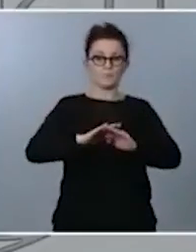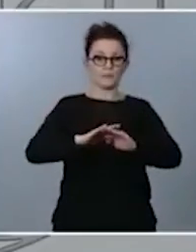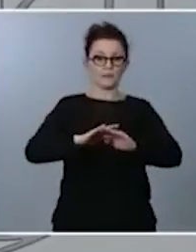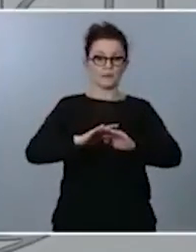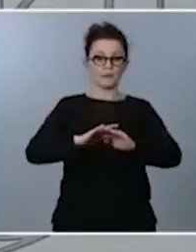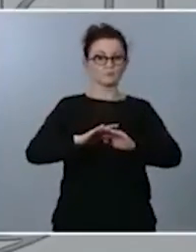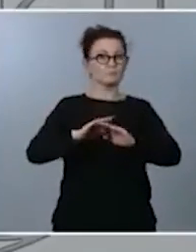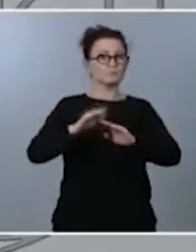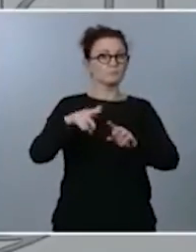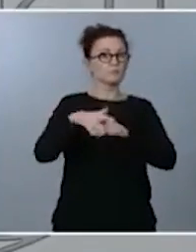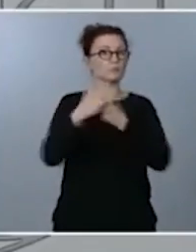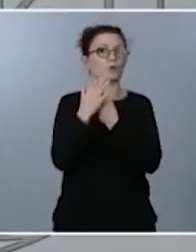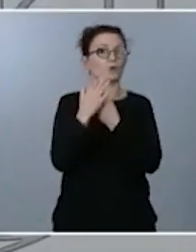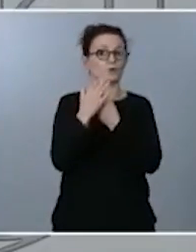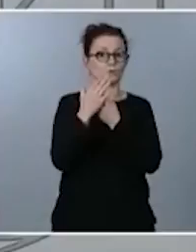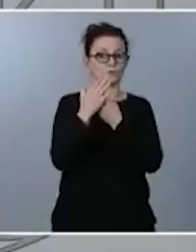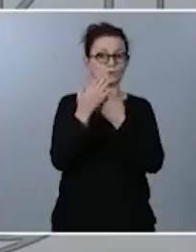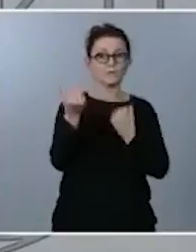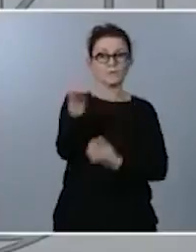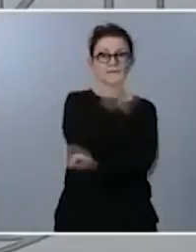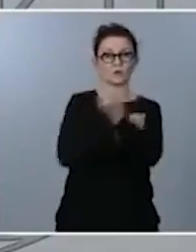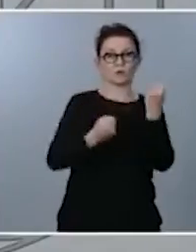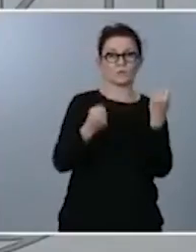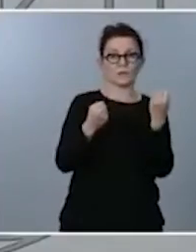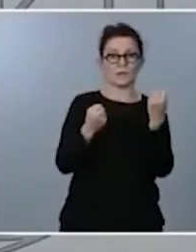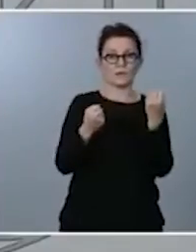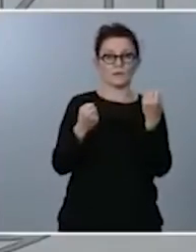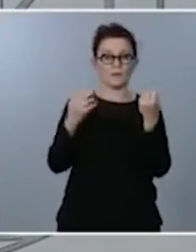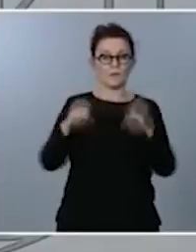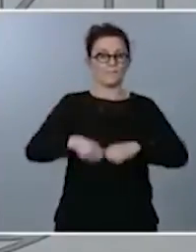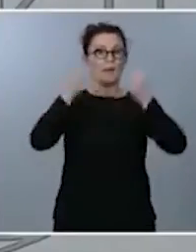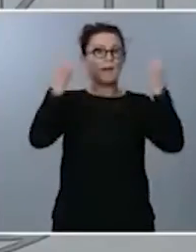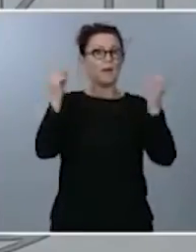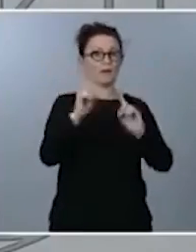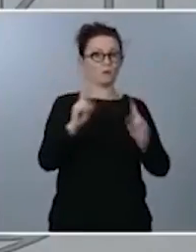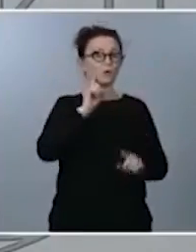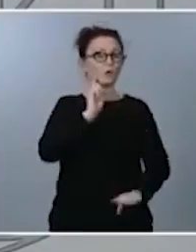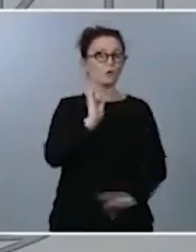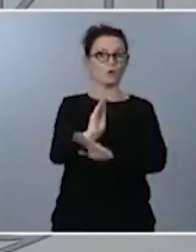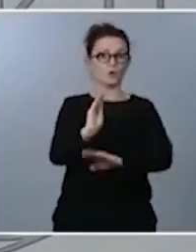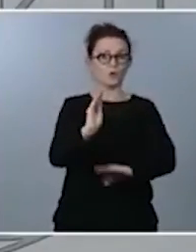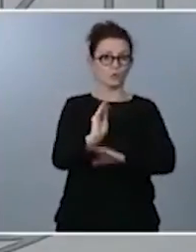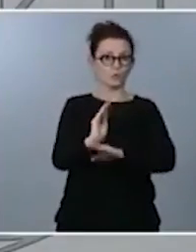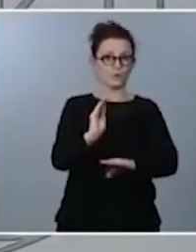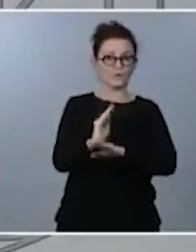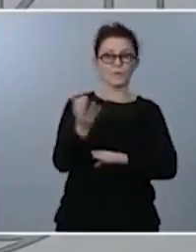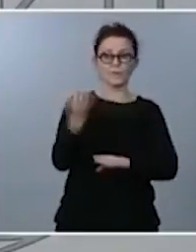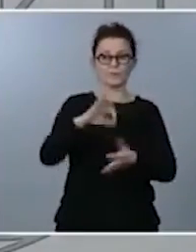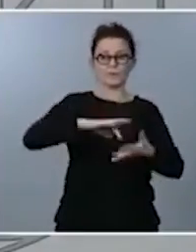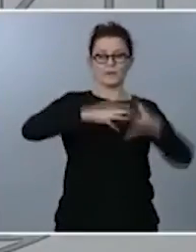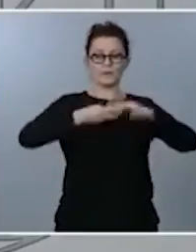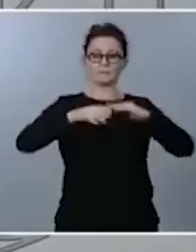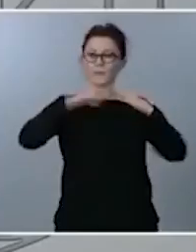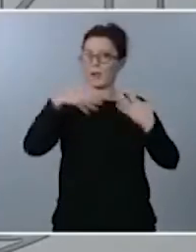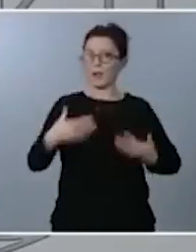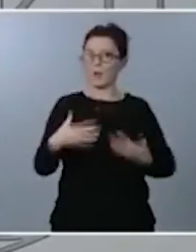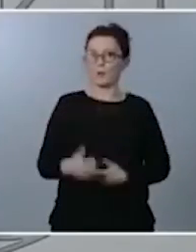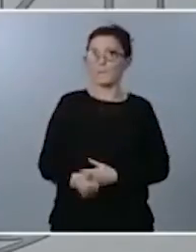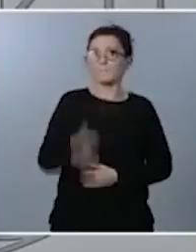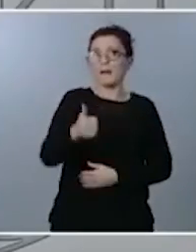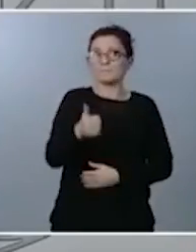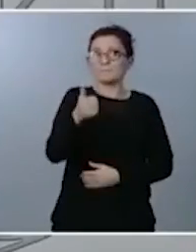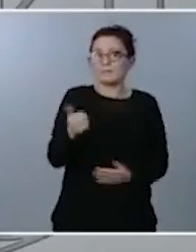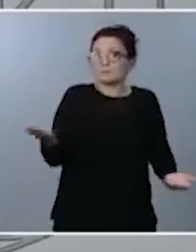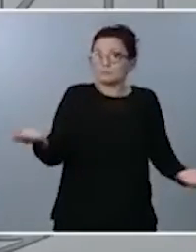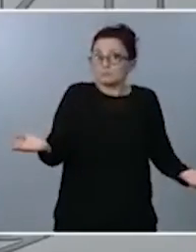situación no se vea repercutida y por tanto con las cautelas que este momento indica no hay ningún otro motivo que ese y